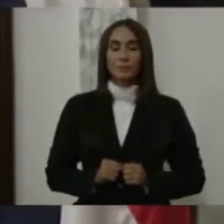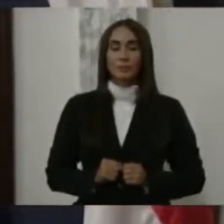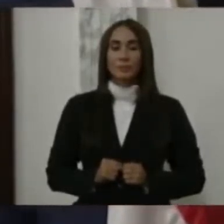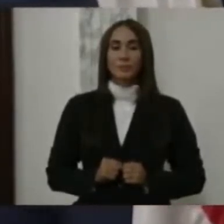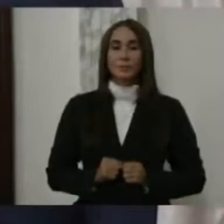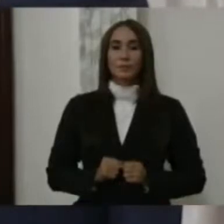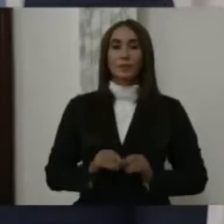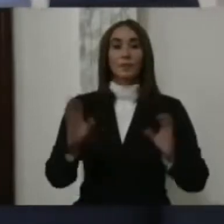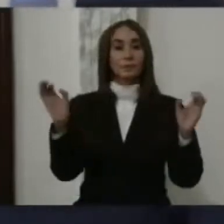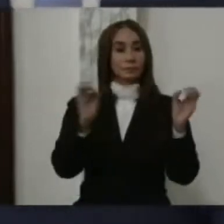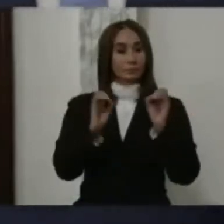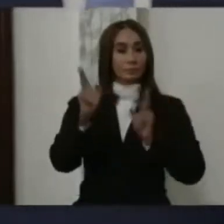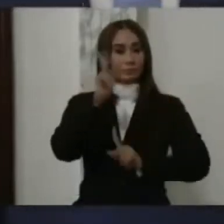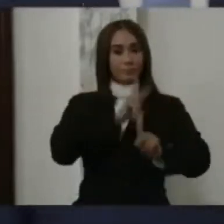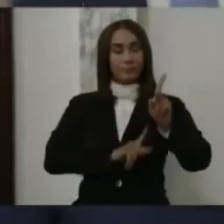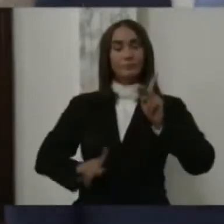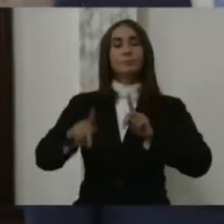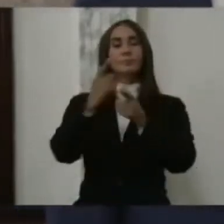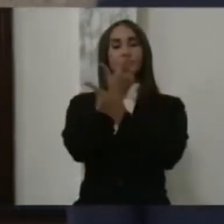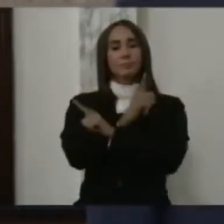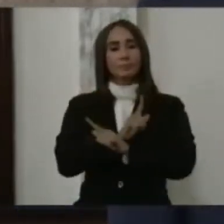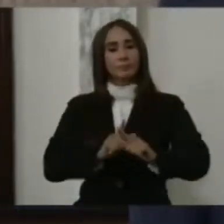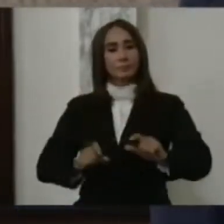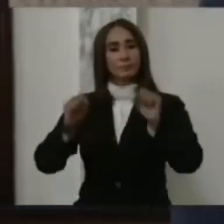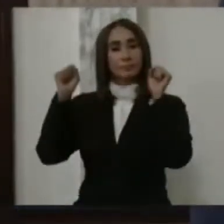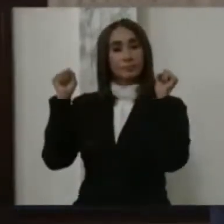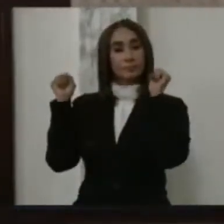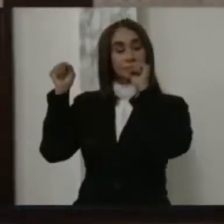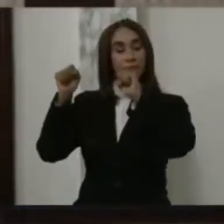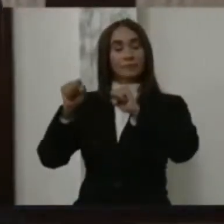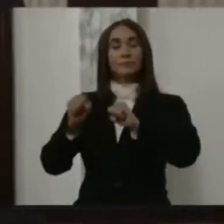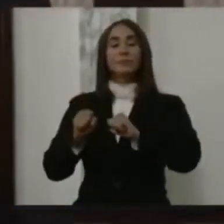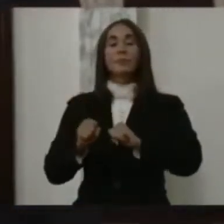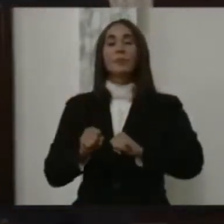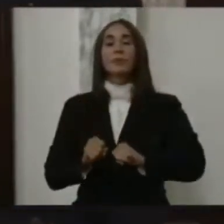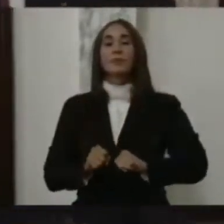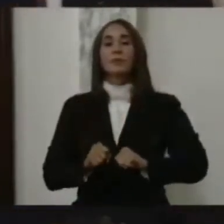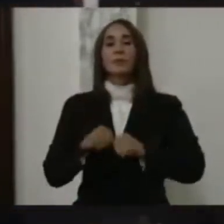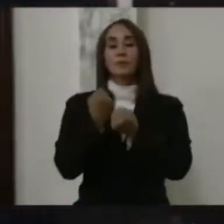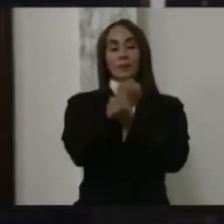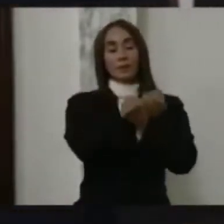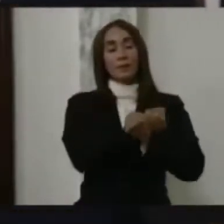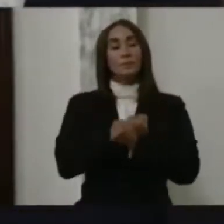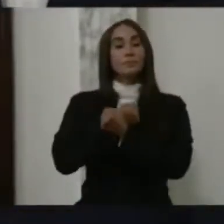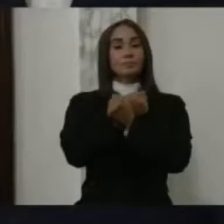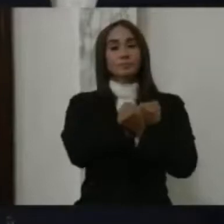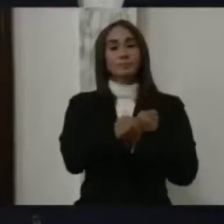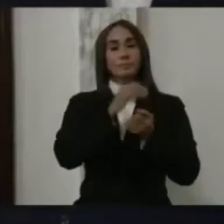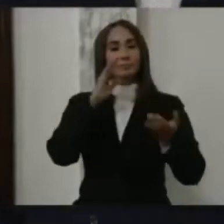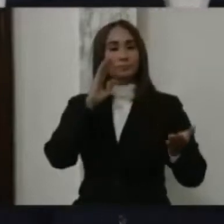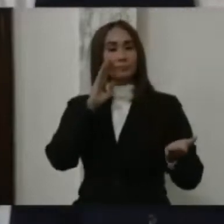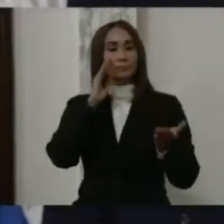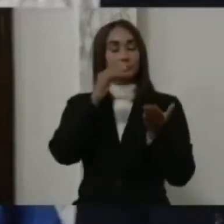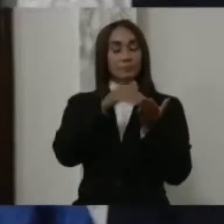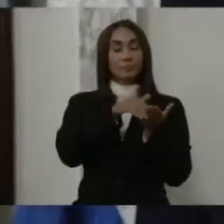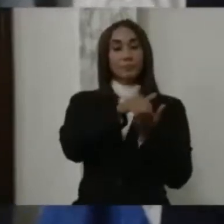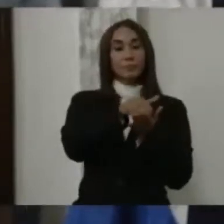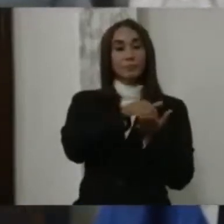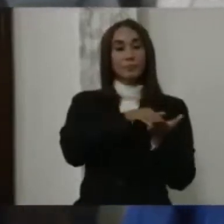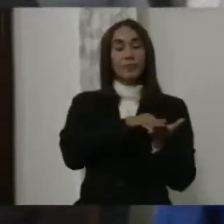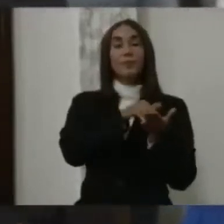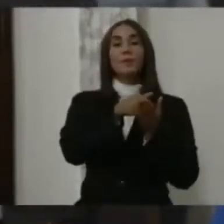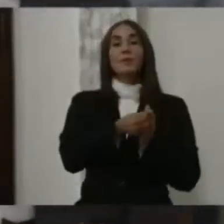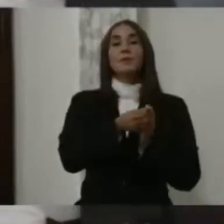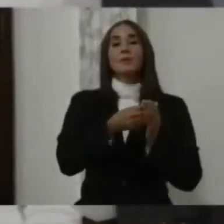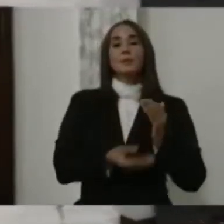clausulas de protección ambiental, según Almonte, a fin de proteger la zona en que operará Apache en búsqueda de crudo